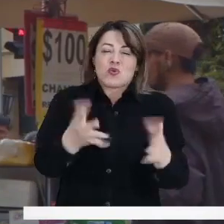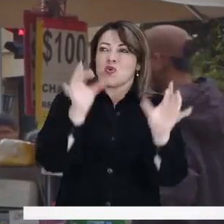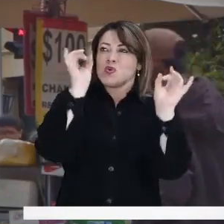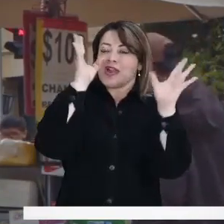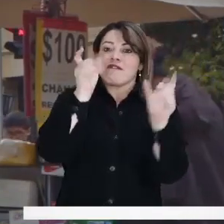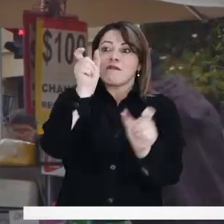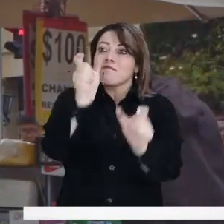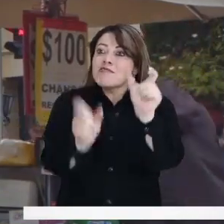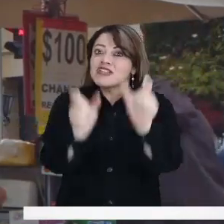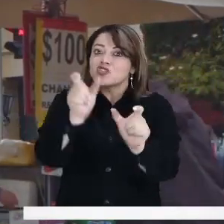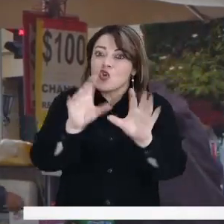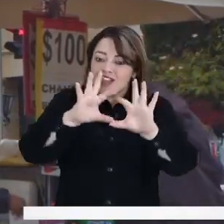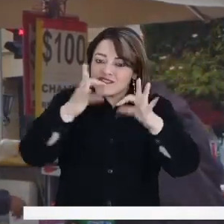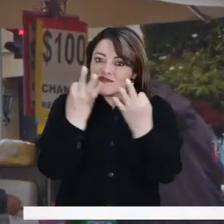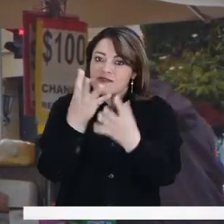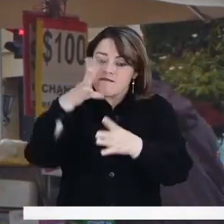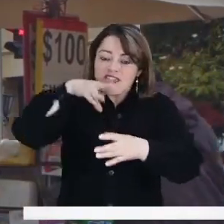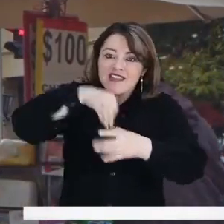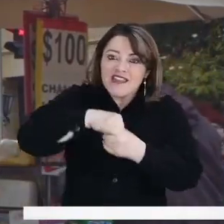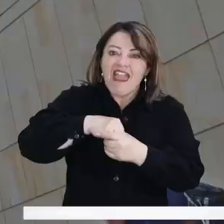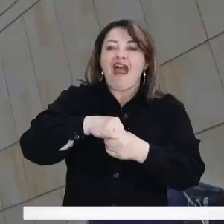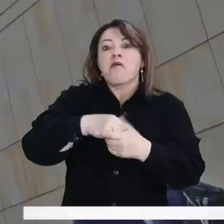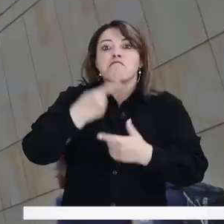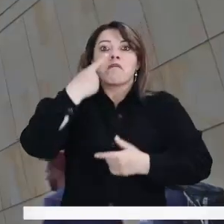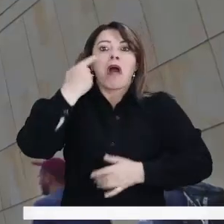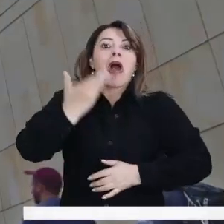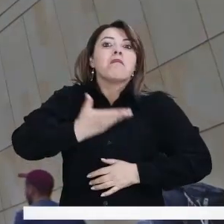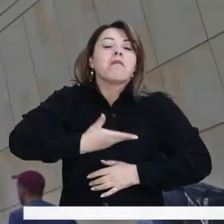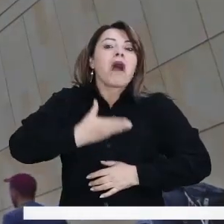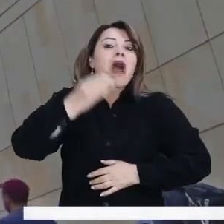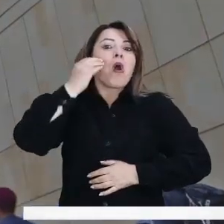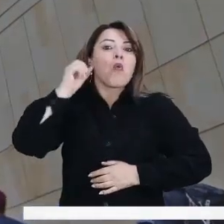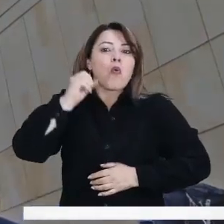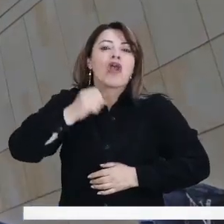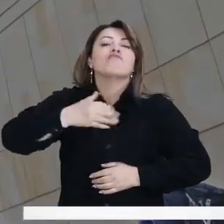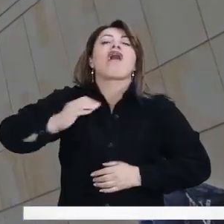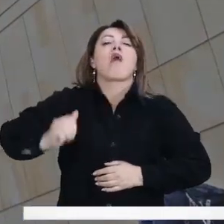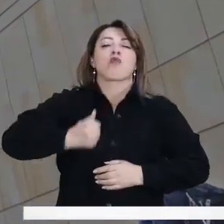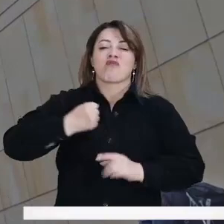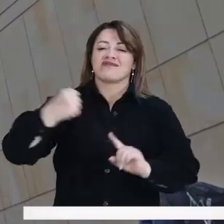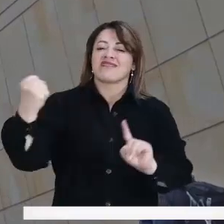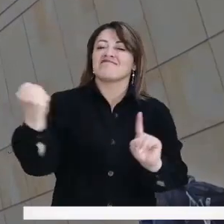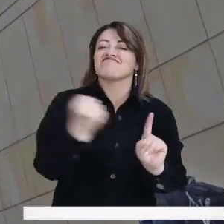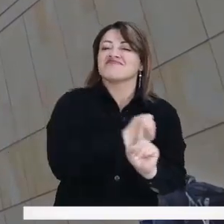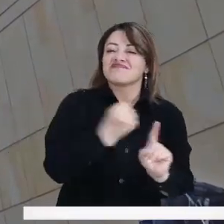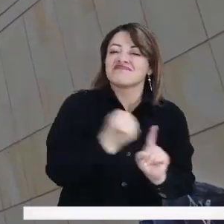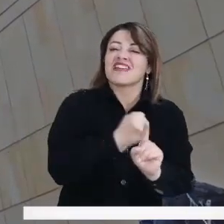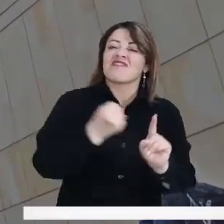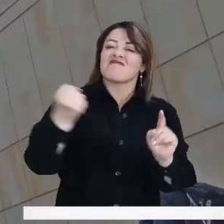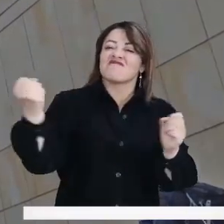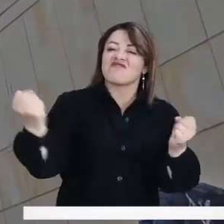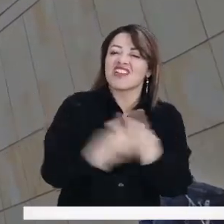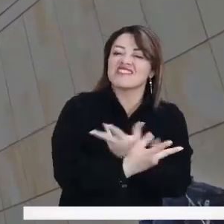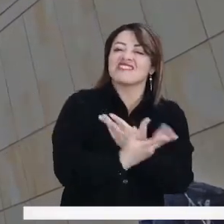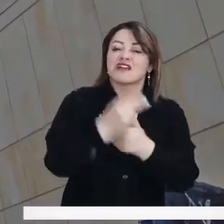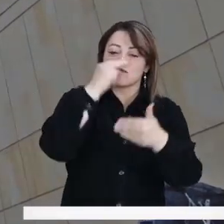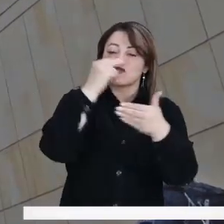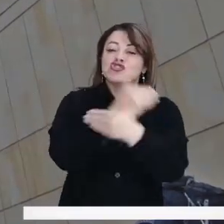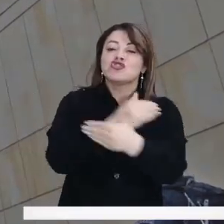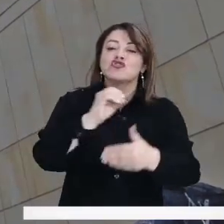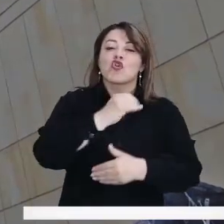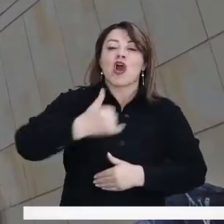hecho de que personas cercanas al círculo familiar sean los principales victimarios hace que los niños, las niñas y los